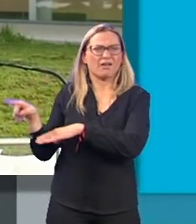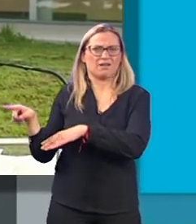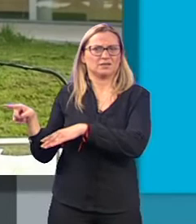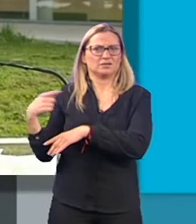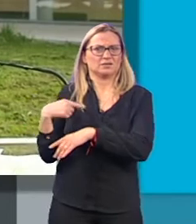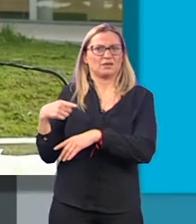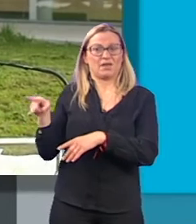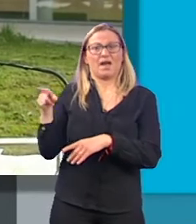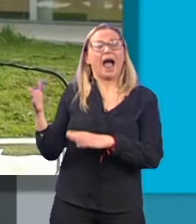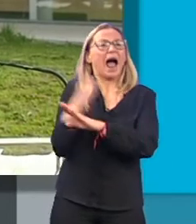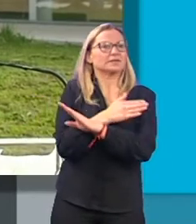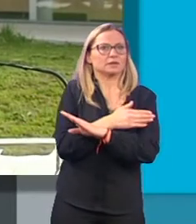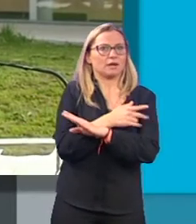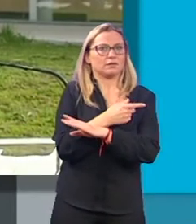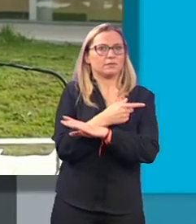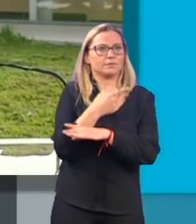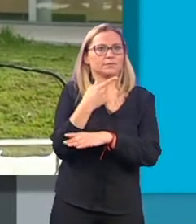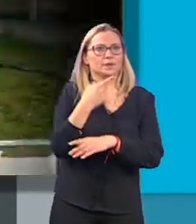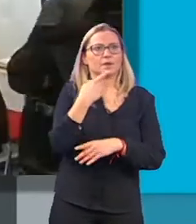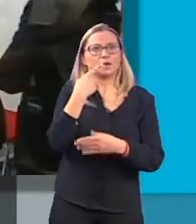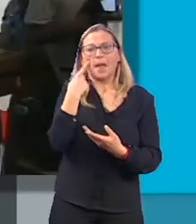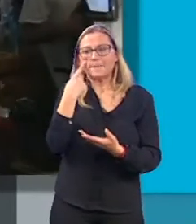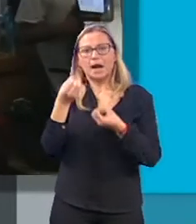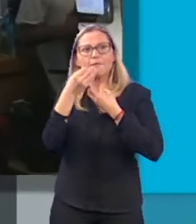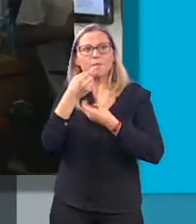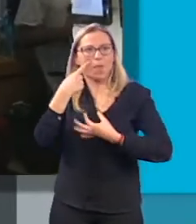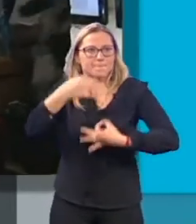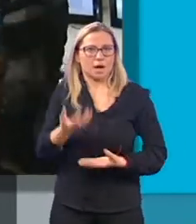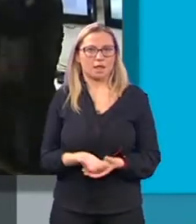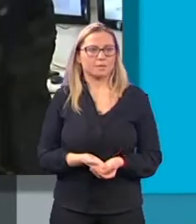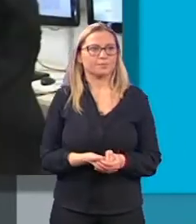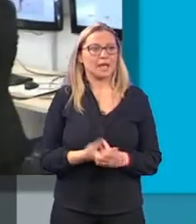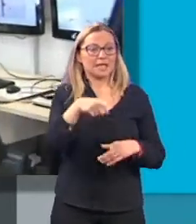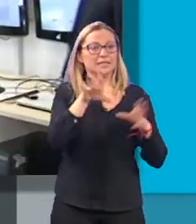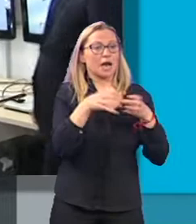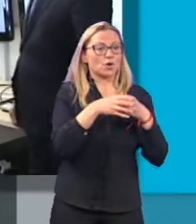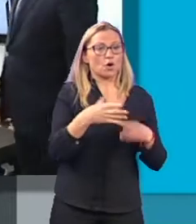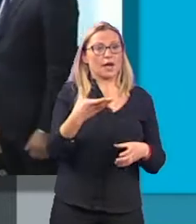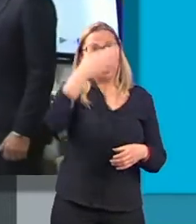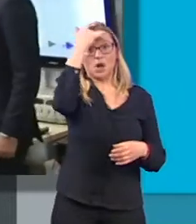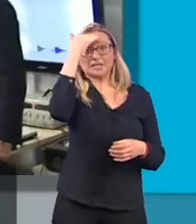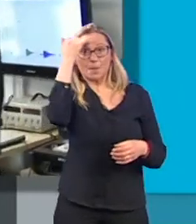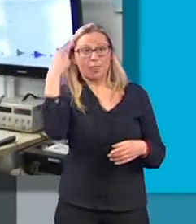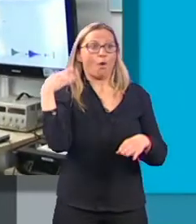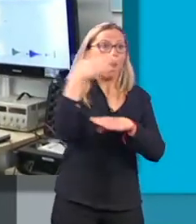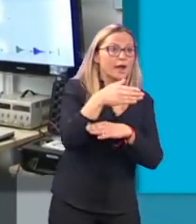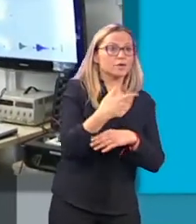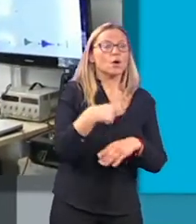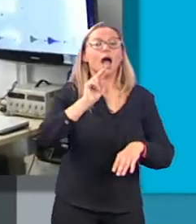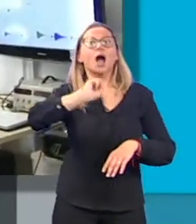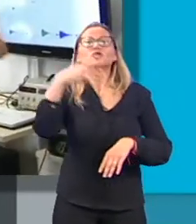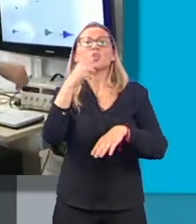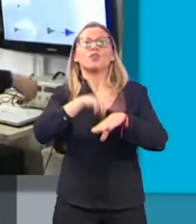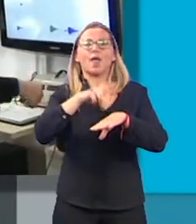una decisión en cualquier sentido. En la reunión en la que han estado presentes el alcalde de Granada, Luis Salvador, y la subdelegada del Gobierno,